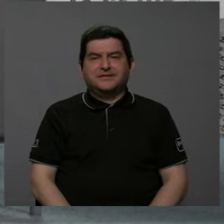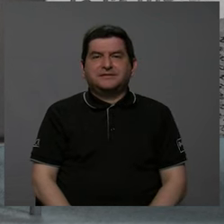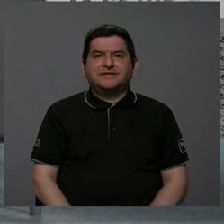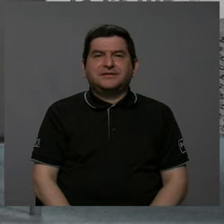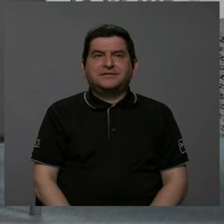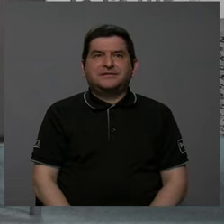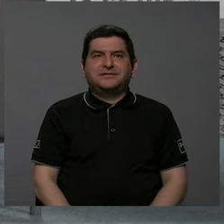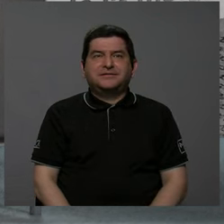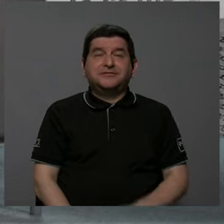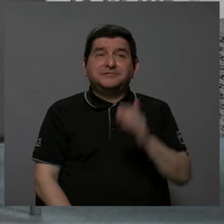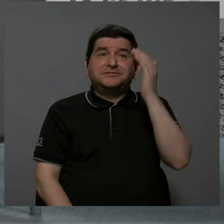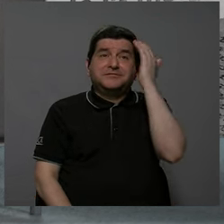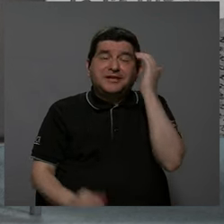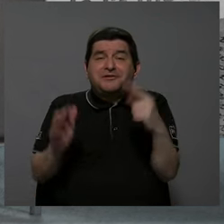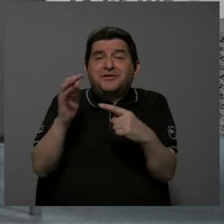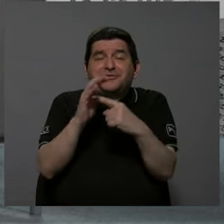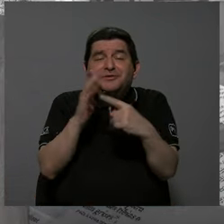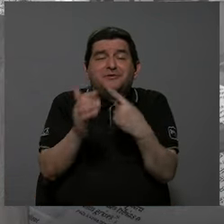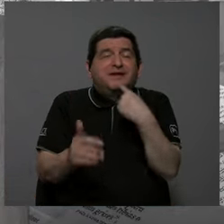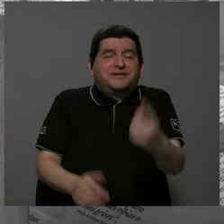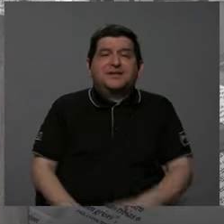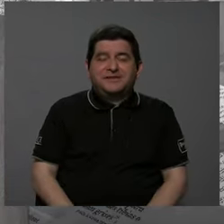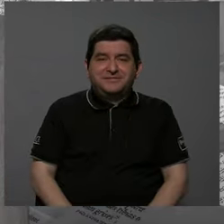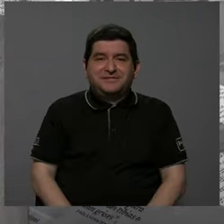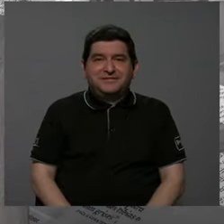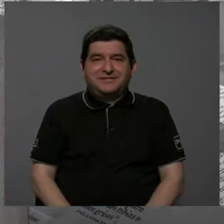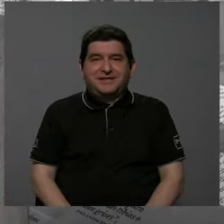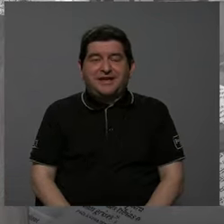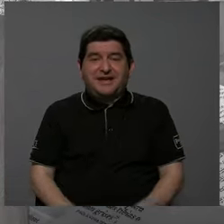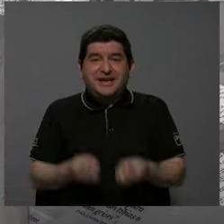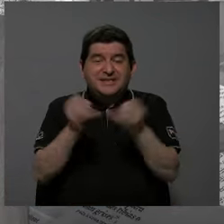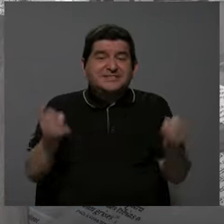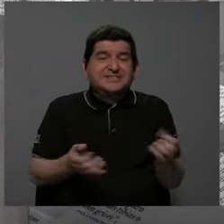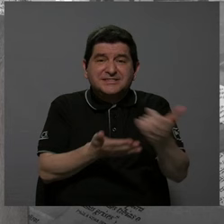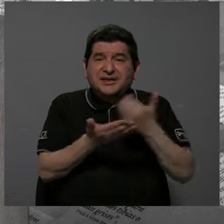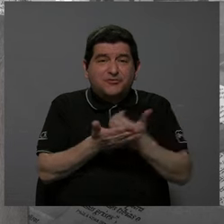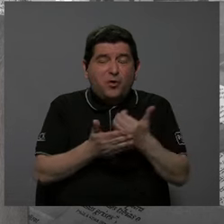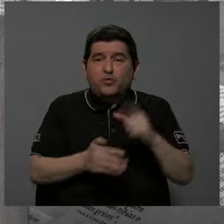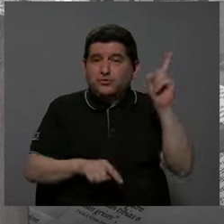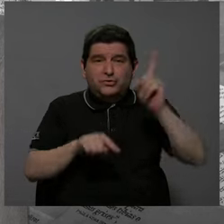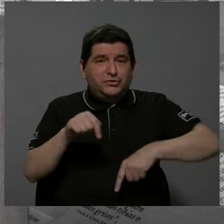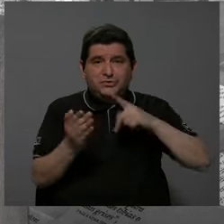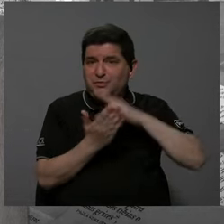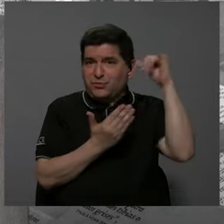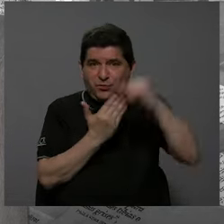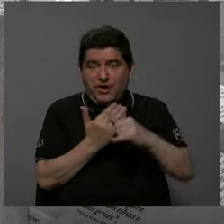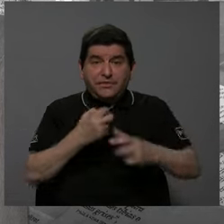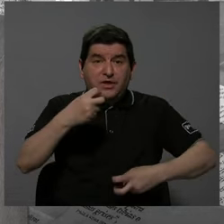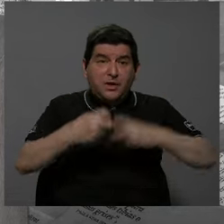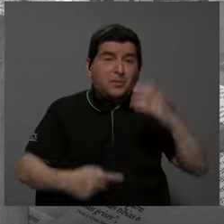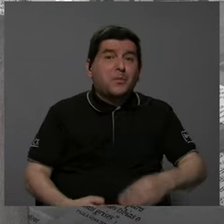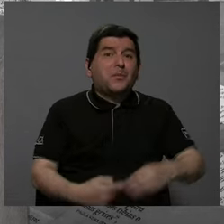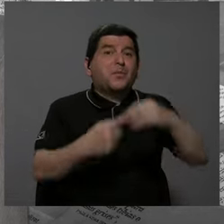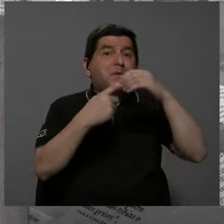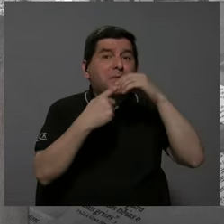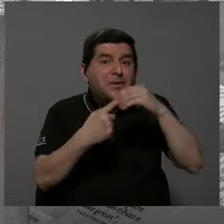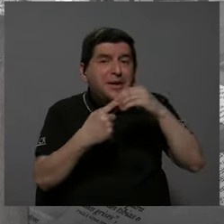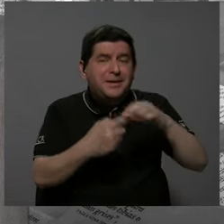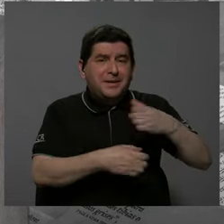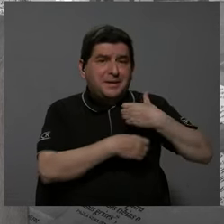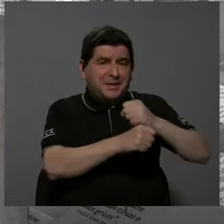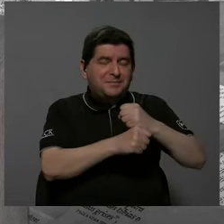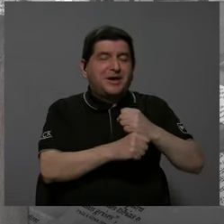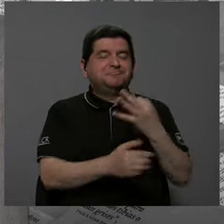como dice la sabiduría popular, ¿verdad? Sin cacao no hay chocolate. Y el principal problema que tienen las municipalidades, claramente es un tema